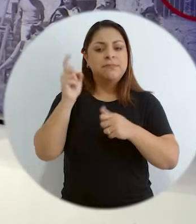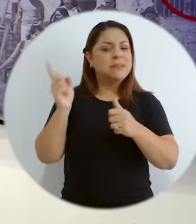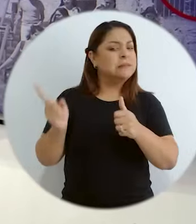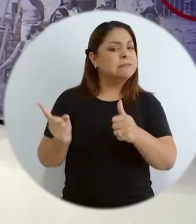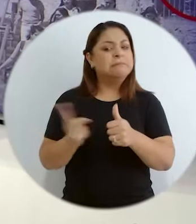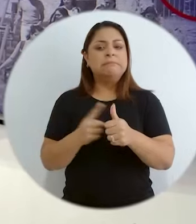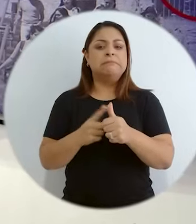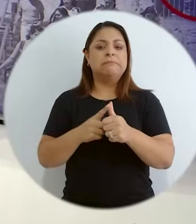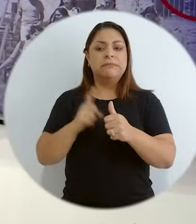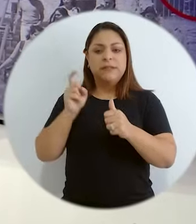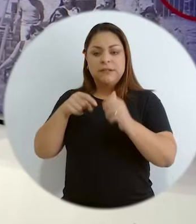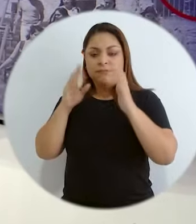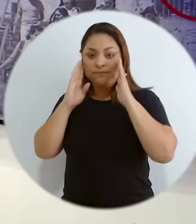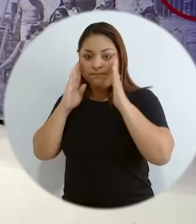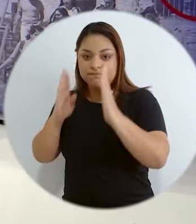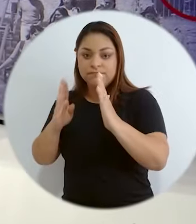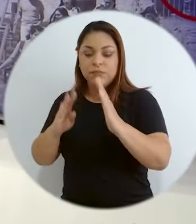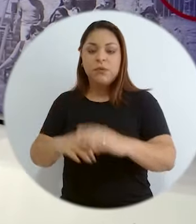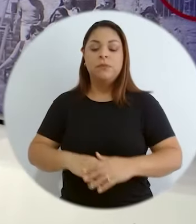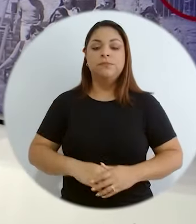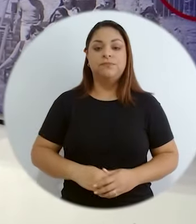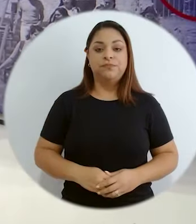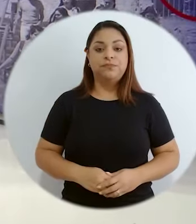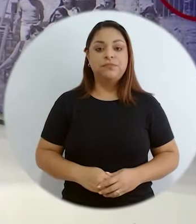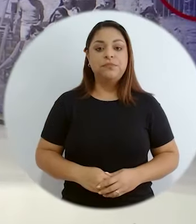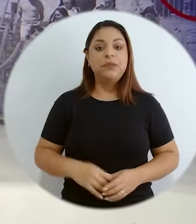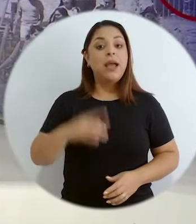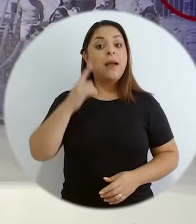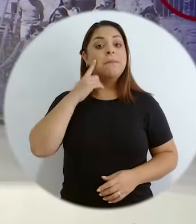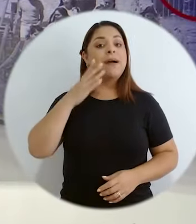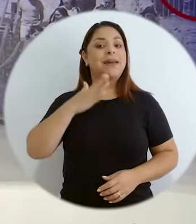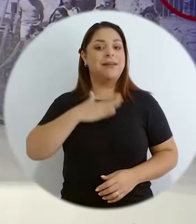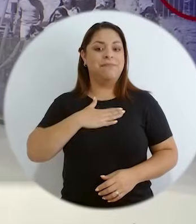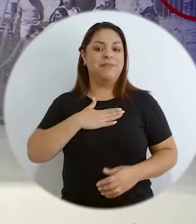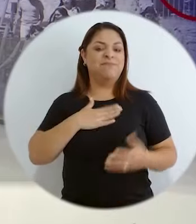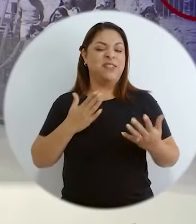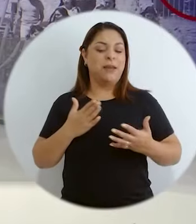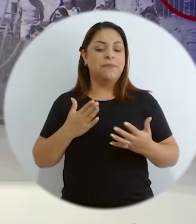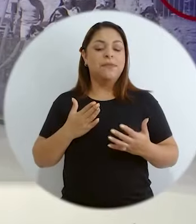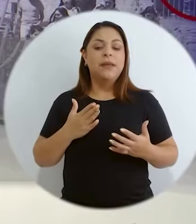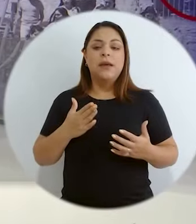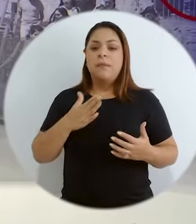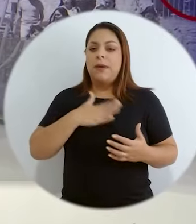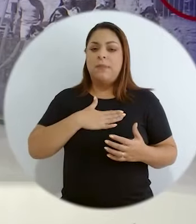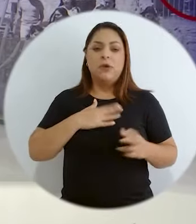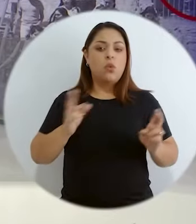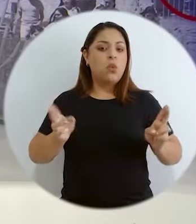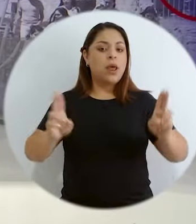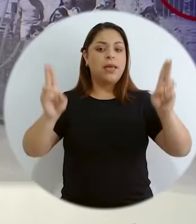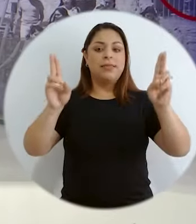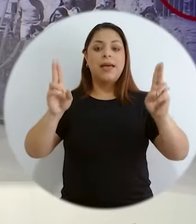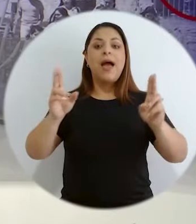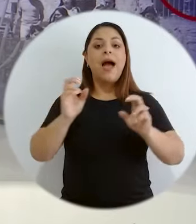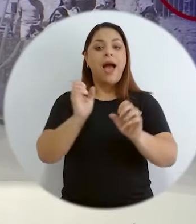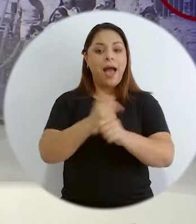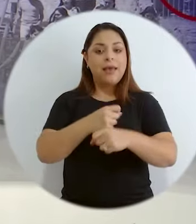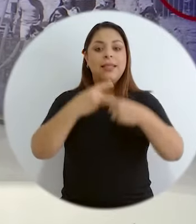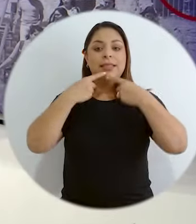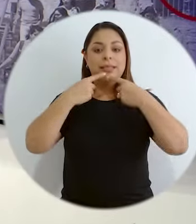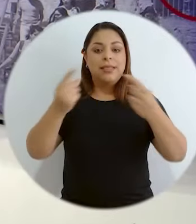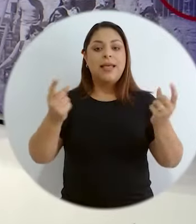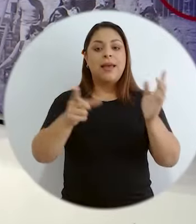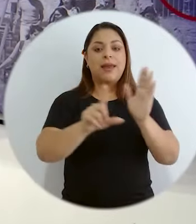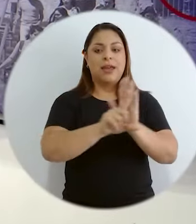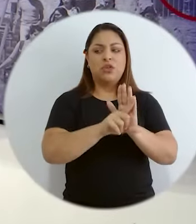En mi caso la gubernabilidad, definitivamente el hecho de que se había hecho un decreto a partir del